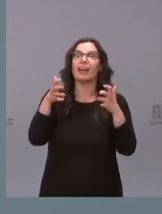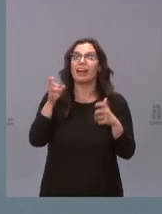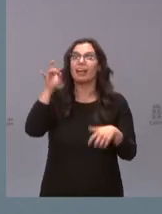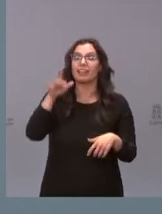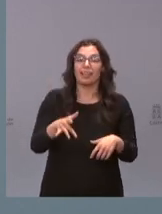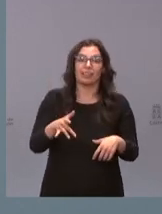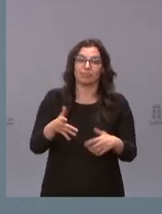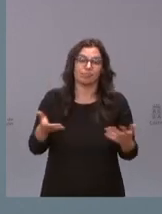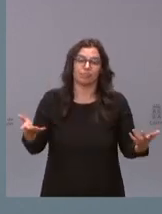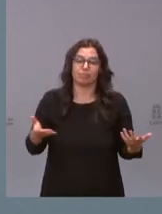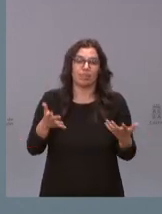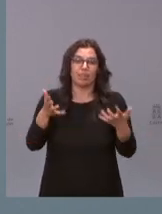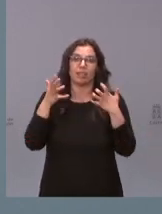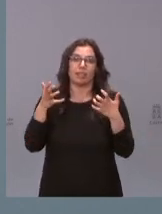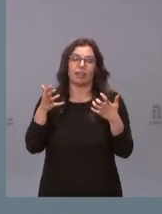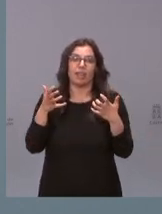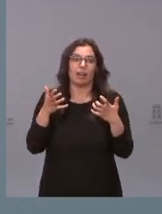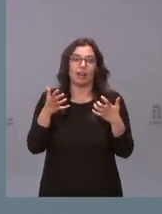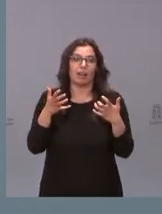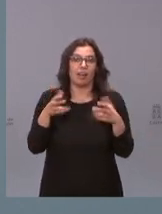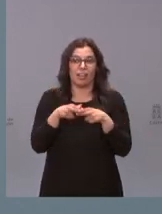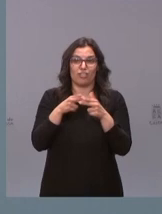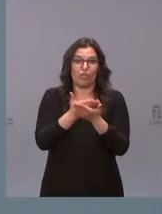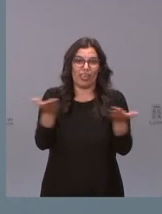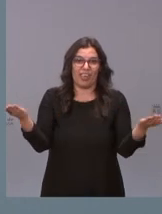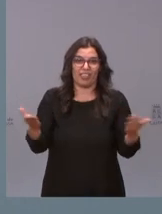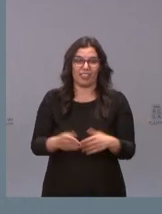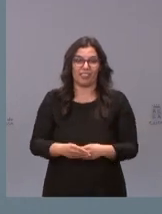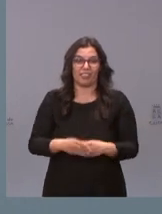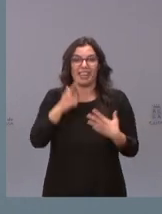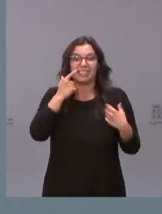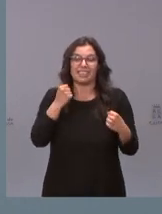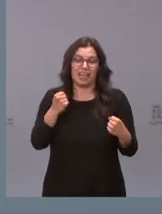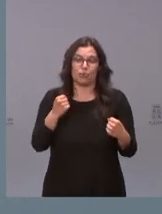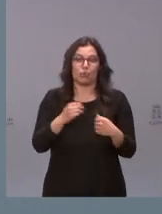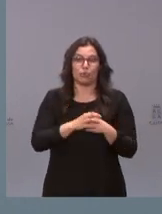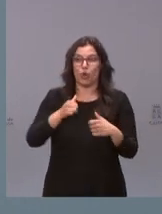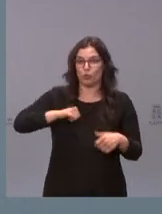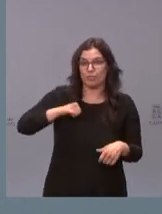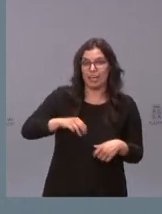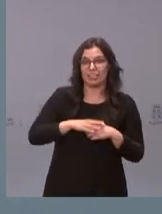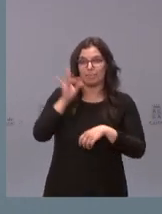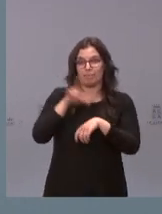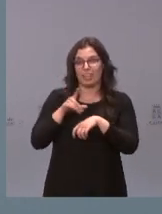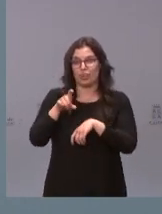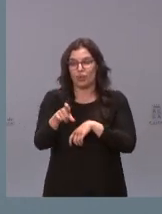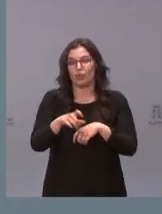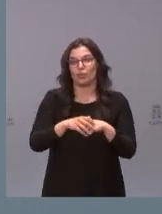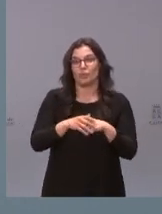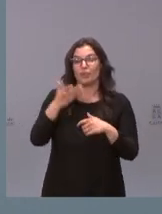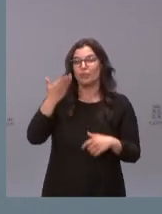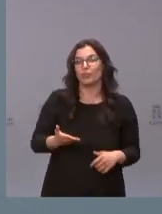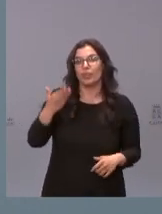evidentemente es la es la sociedad es la salud son los hospitales son los oncólogos pero es